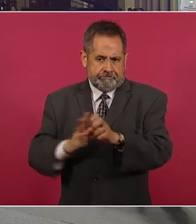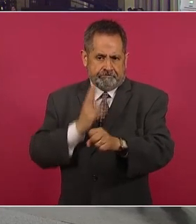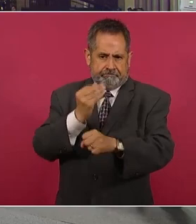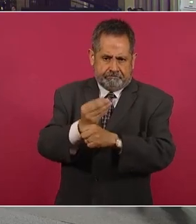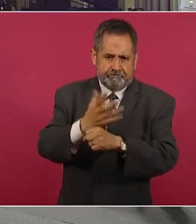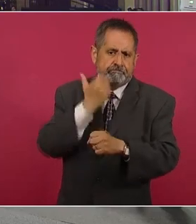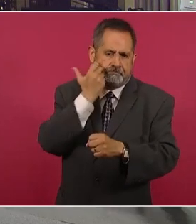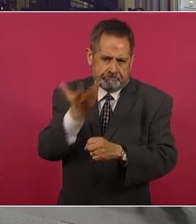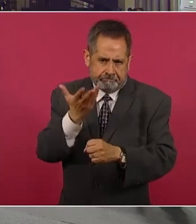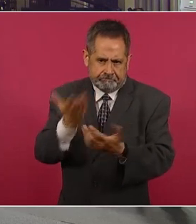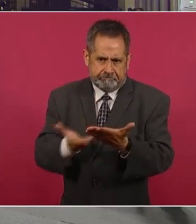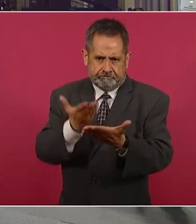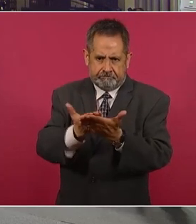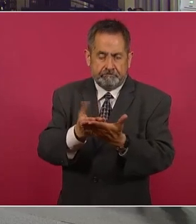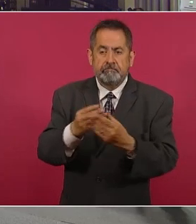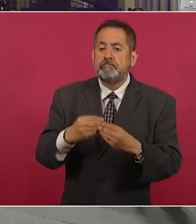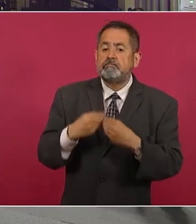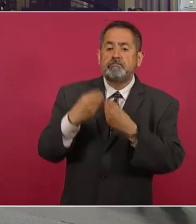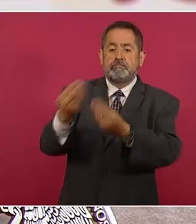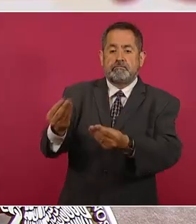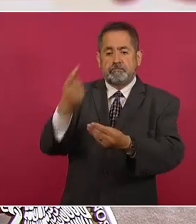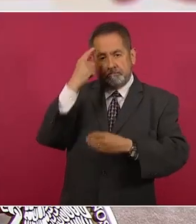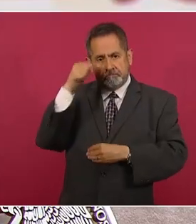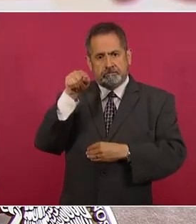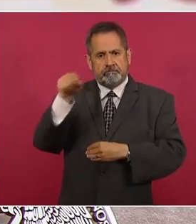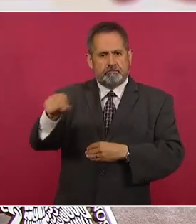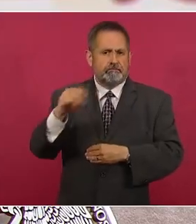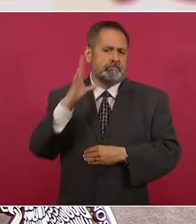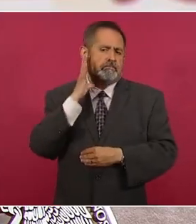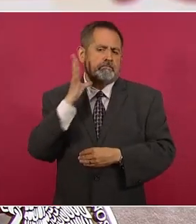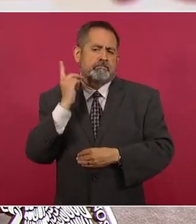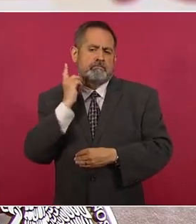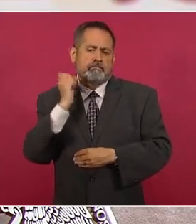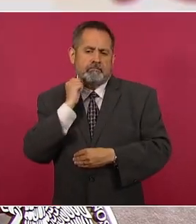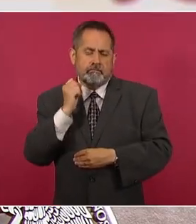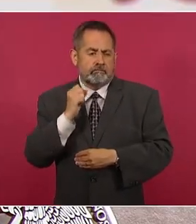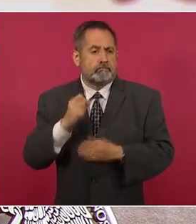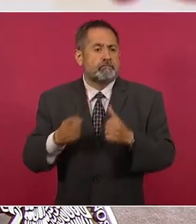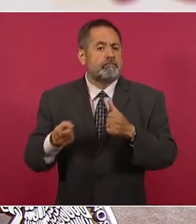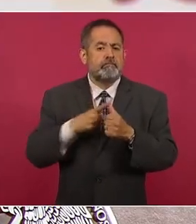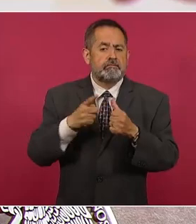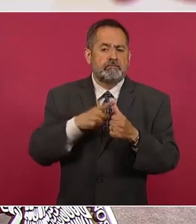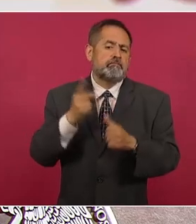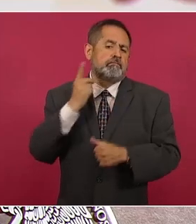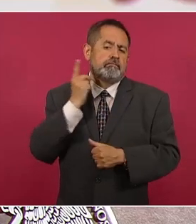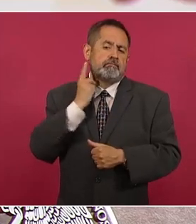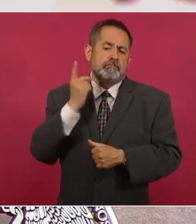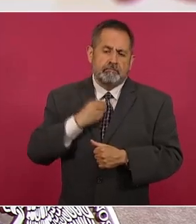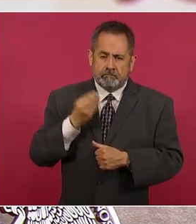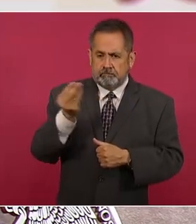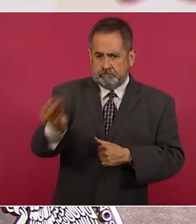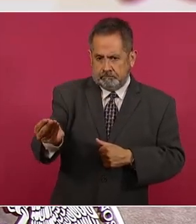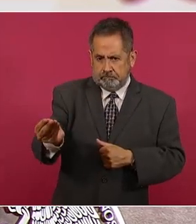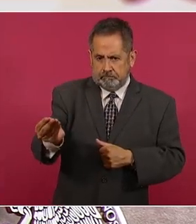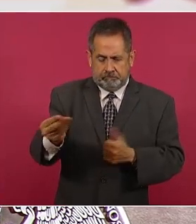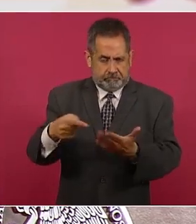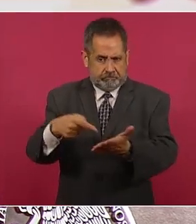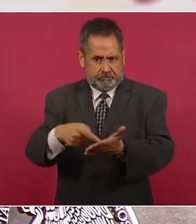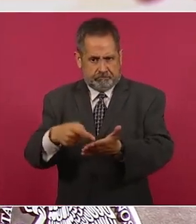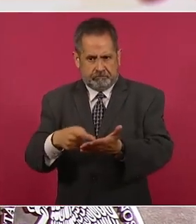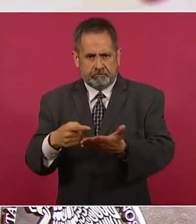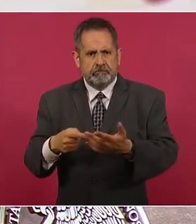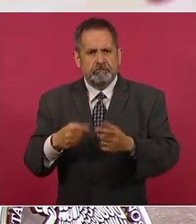hoy al Congreso de la Unión, que se habrá de presentar en la Cámara de Diputados, contiene